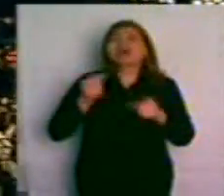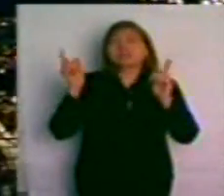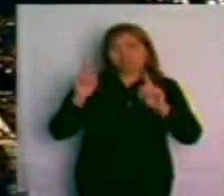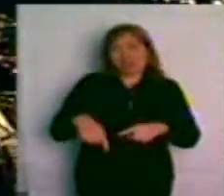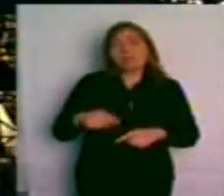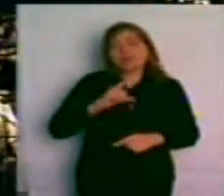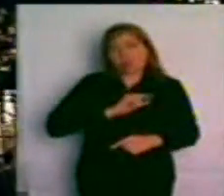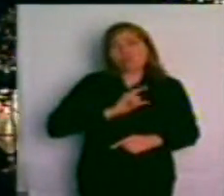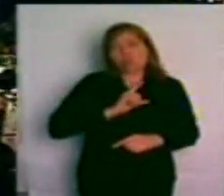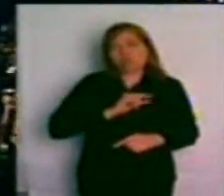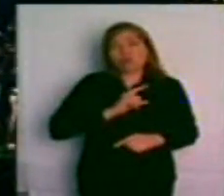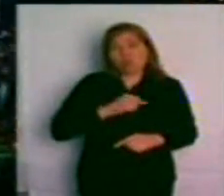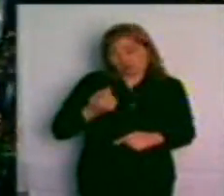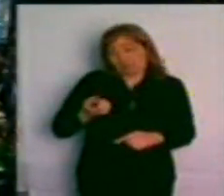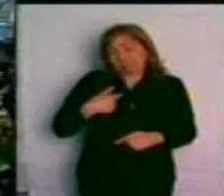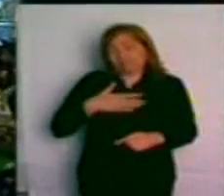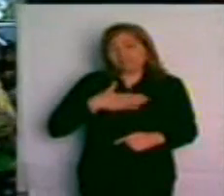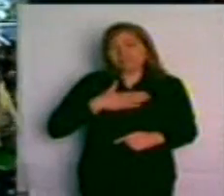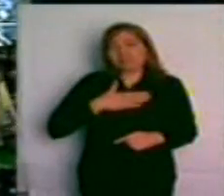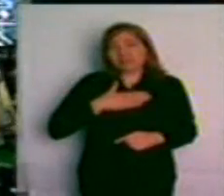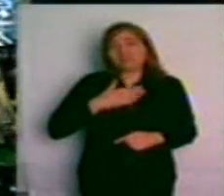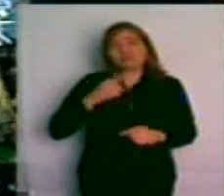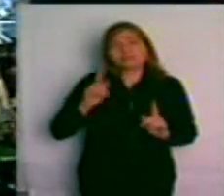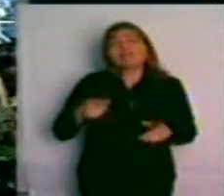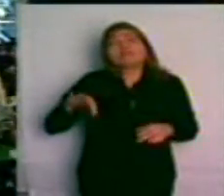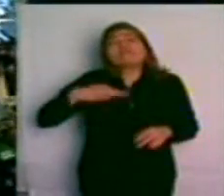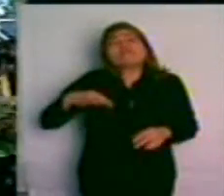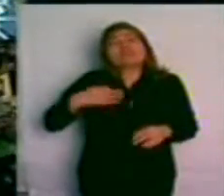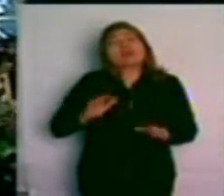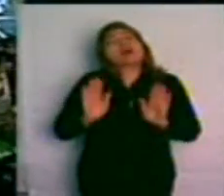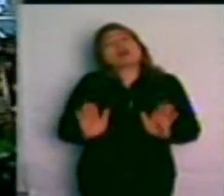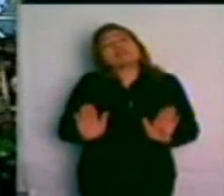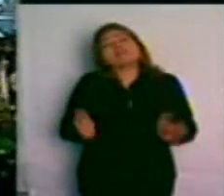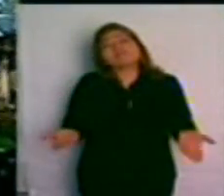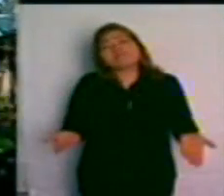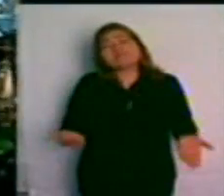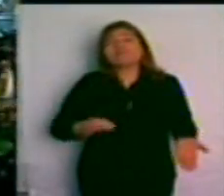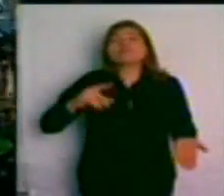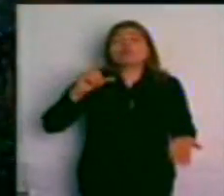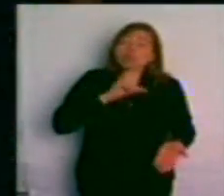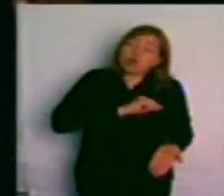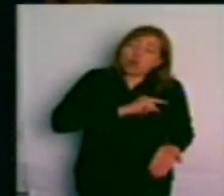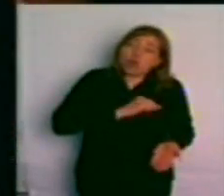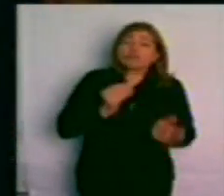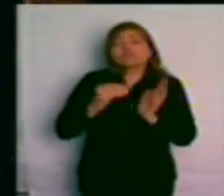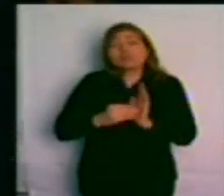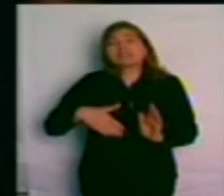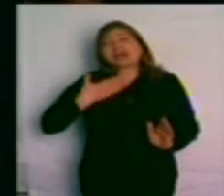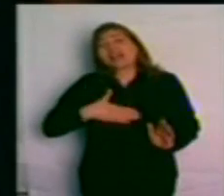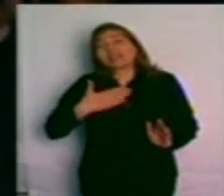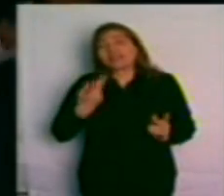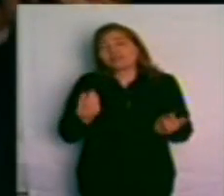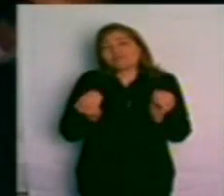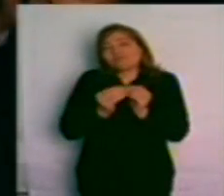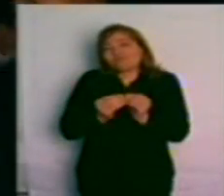les habla, pero la vida es así, la vida es así, con dolores y con alegrías. Nada siempre,